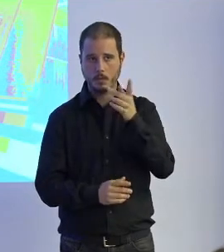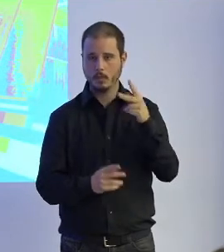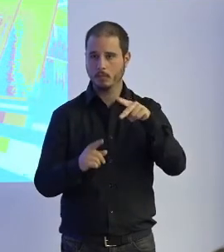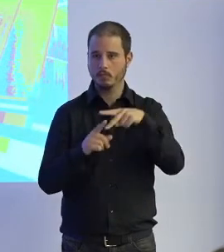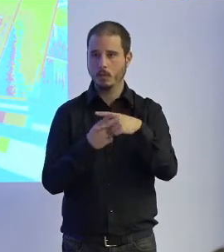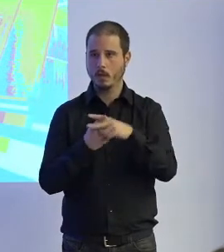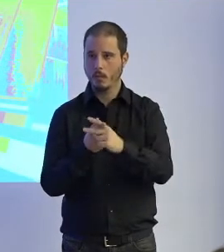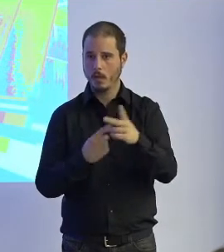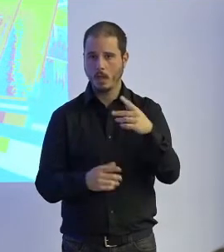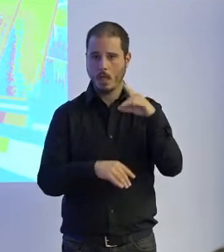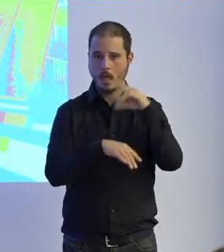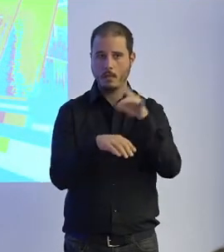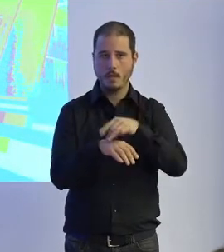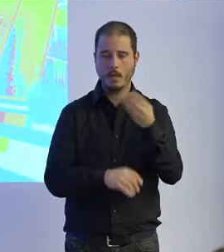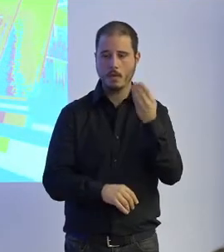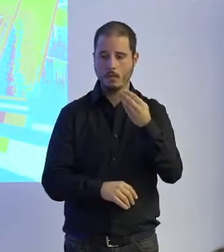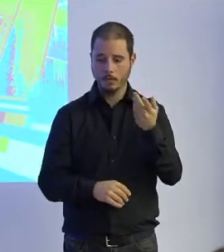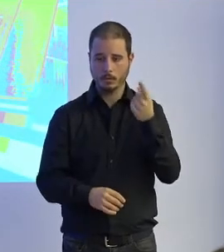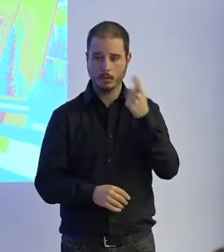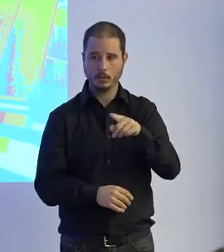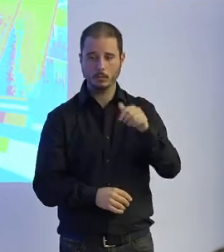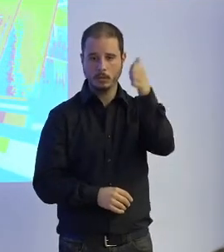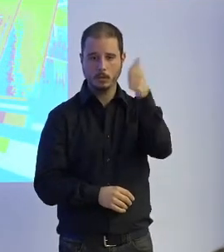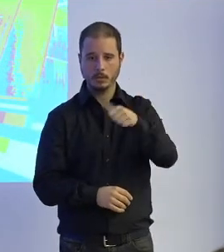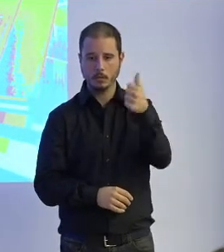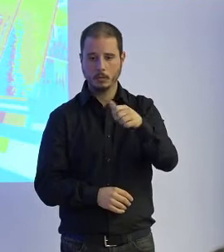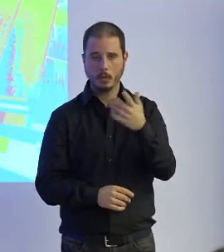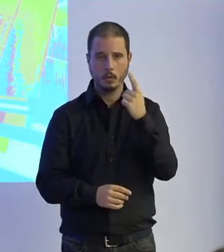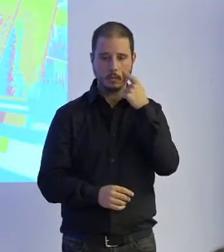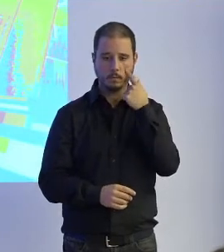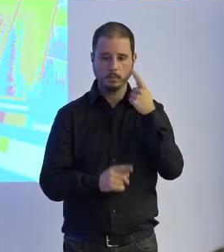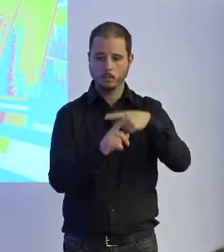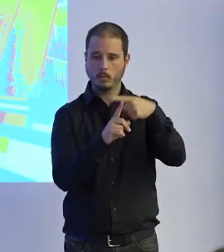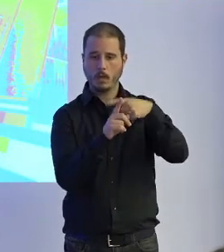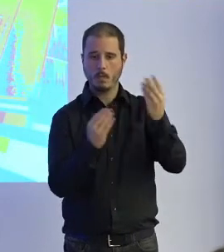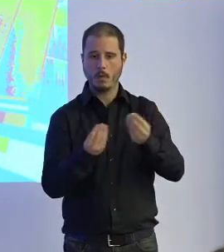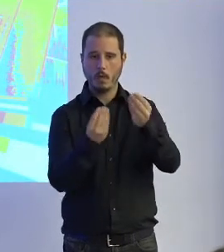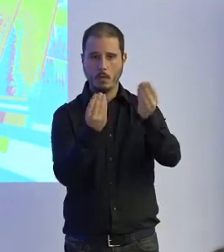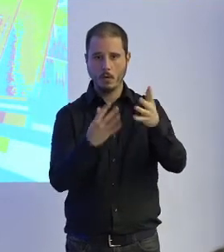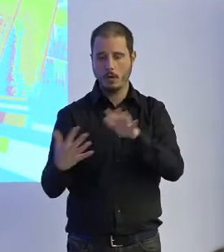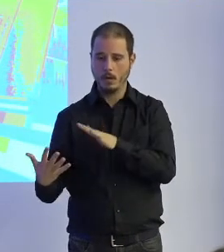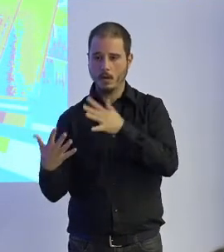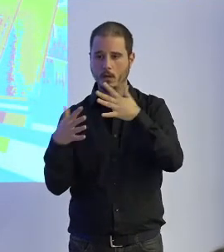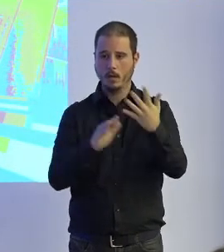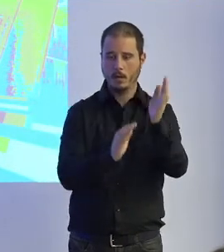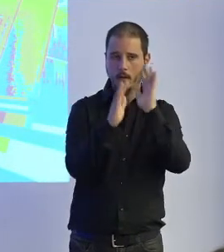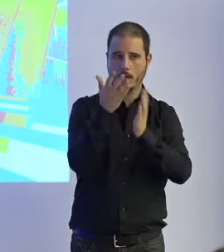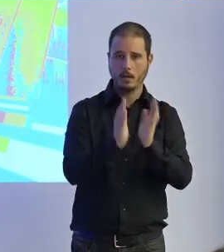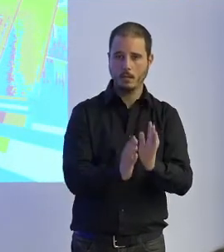porque permiten evaluar el progreso del paciente y proponer avances en su tratamiento en base a sus resultados